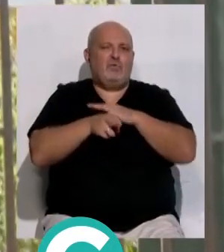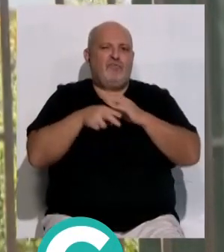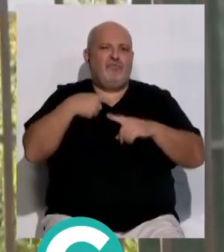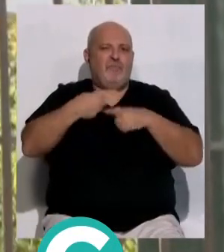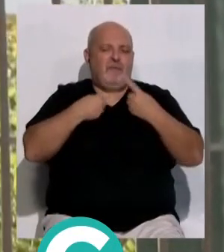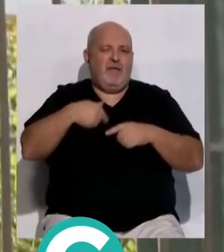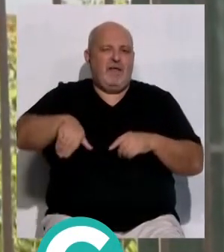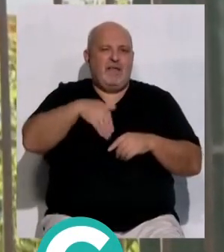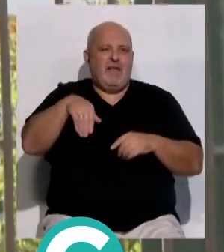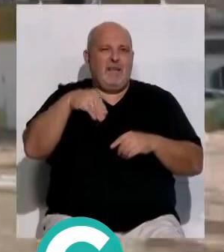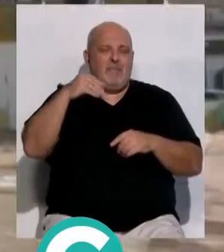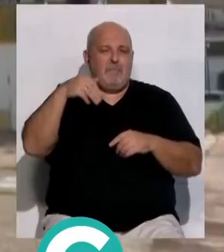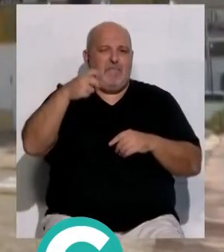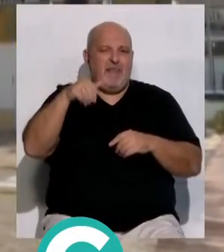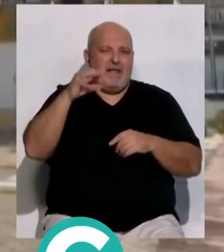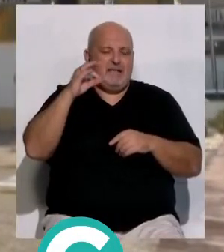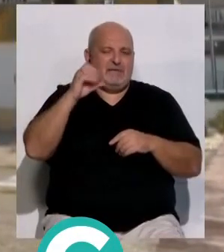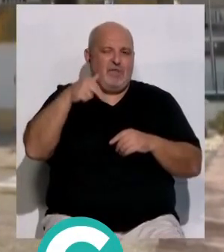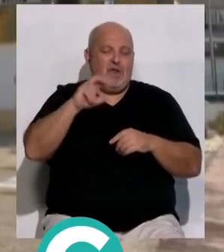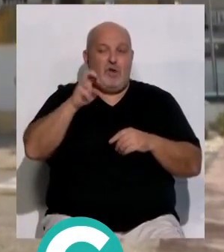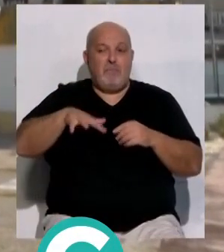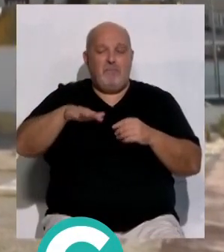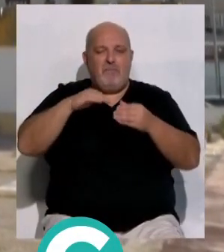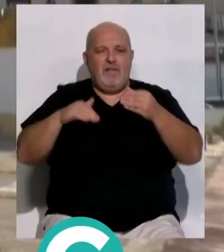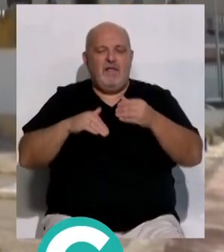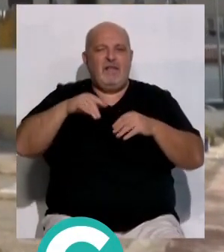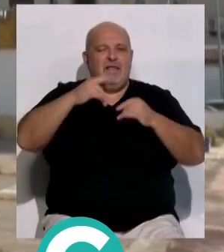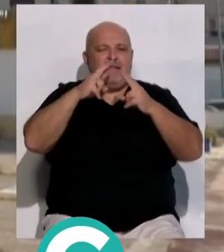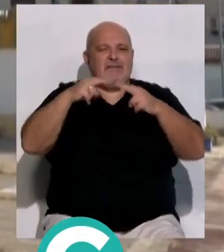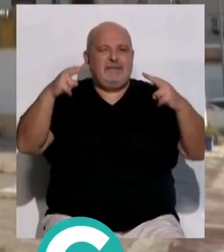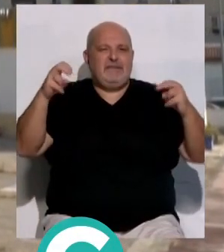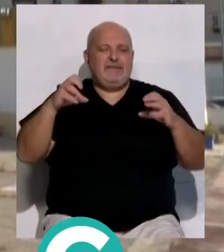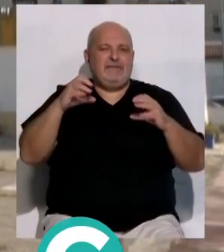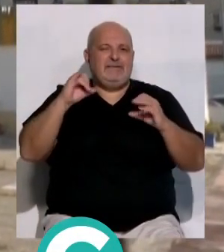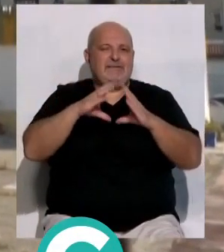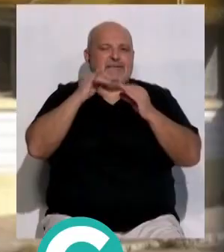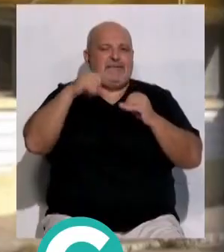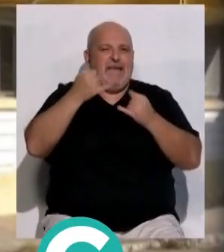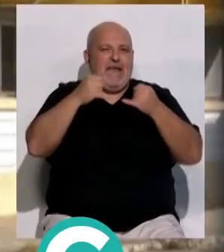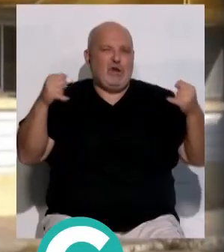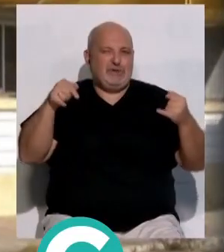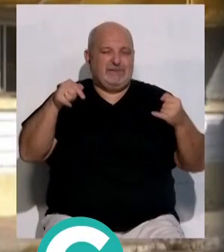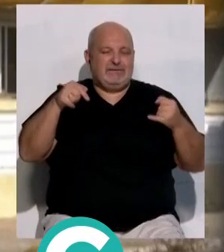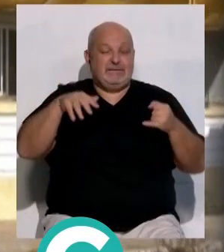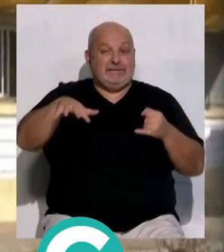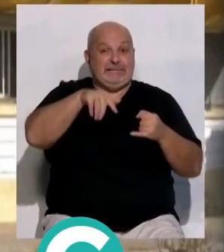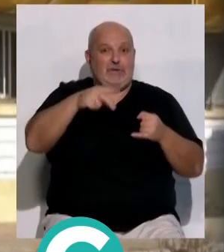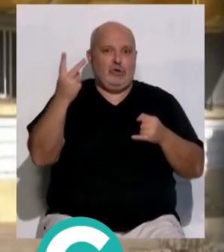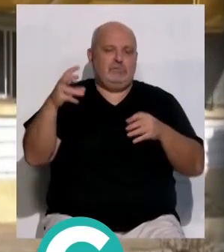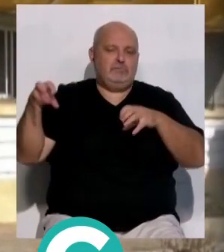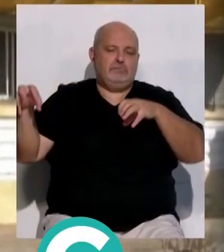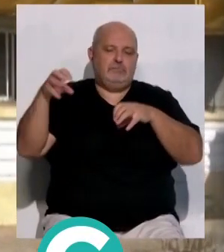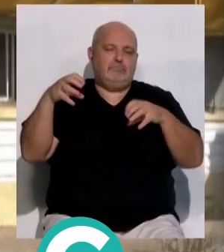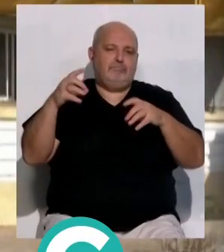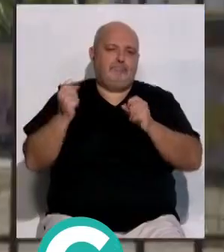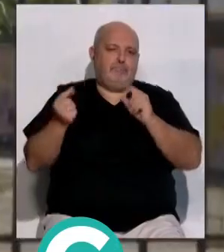familias de la calle Medina Sidonia y en los bajos de la plaza Telegrafía Sin Hilos. Para la licitación de las obras del Eduardo Benot